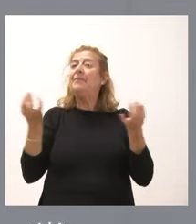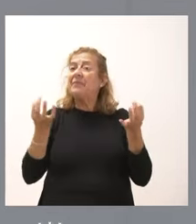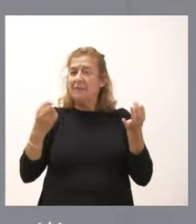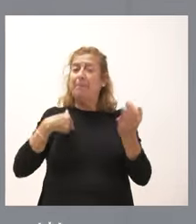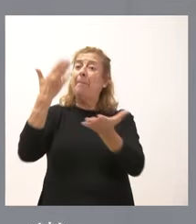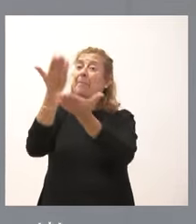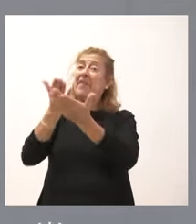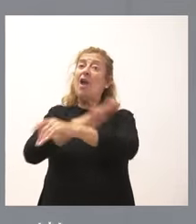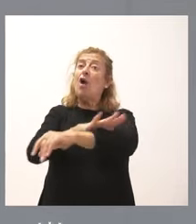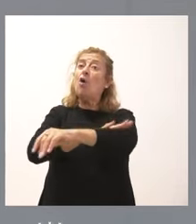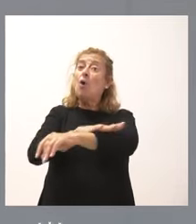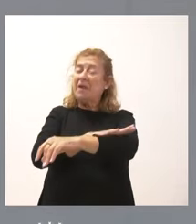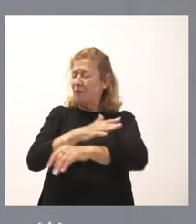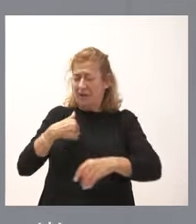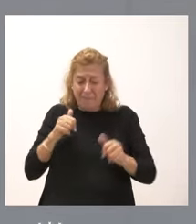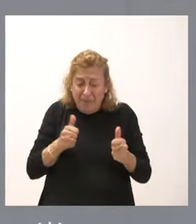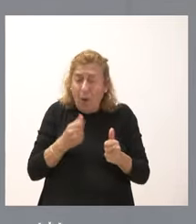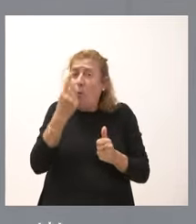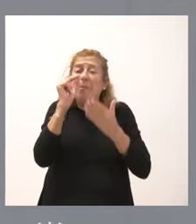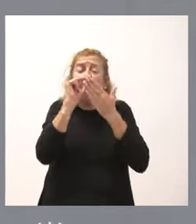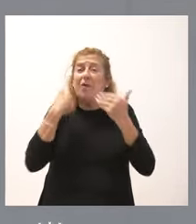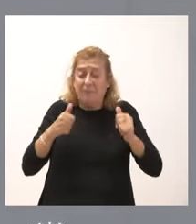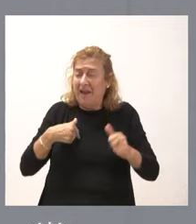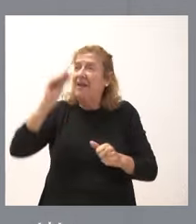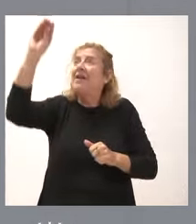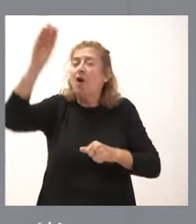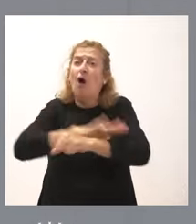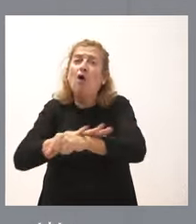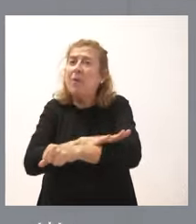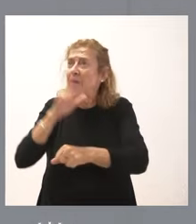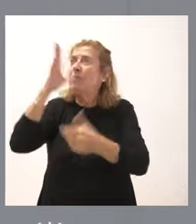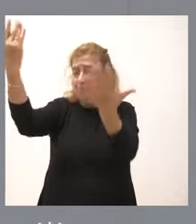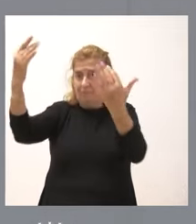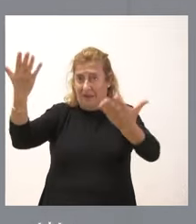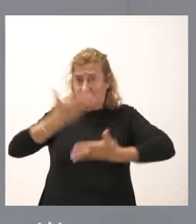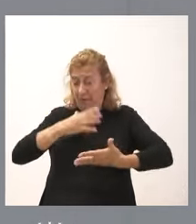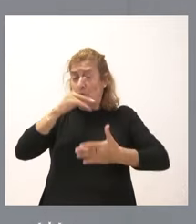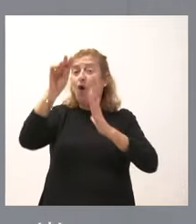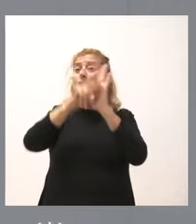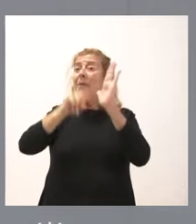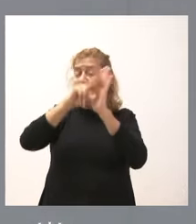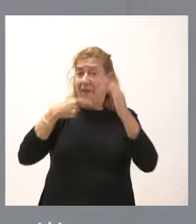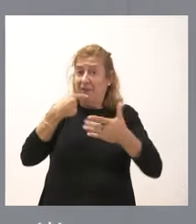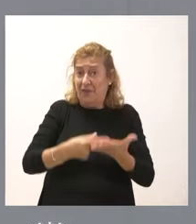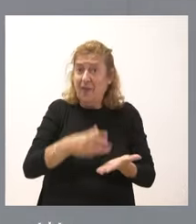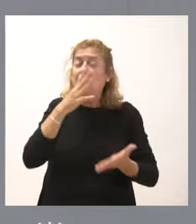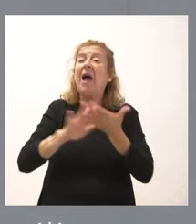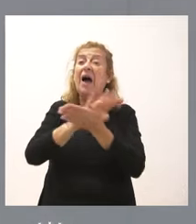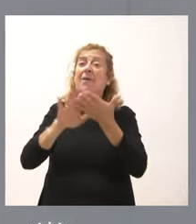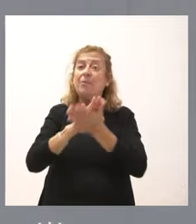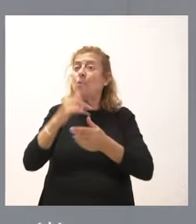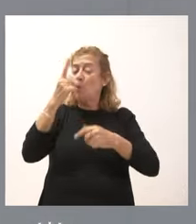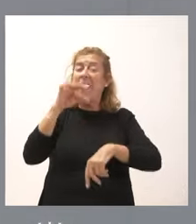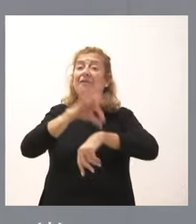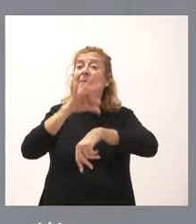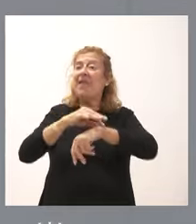pedido al Gobierno desde el minuto uno su implicación en esta materia como marca la normativa, porque estamos hablando de una enfermedad de declaración